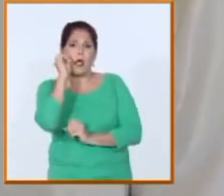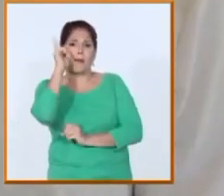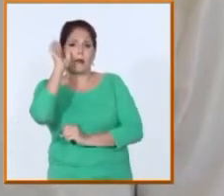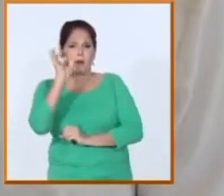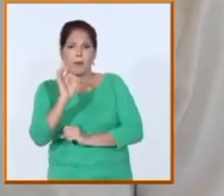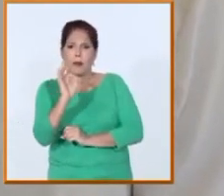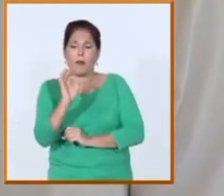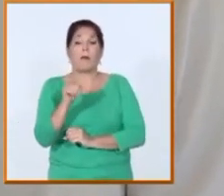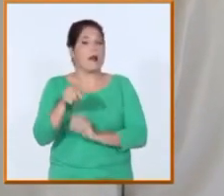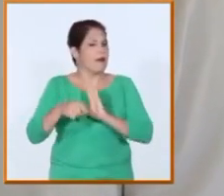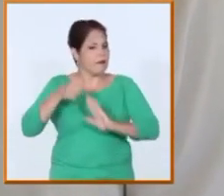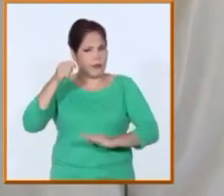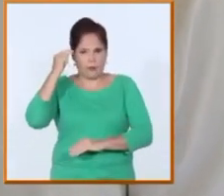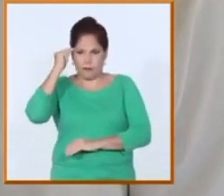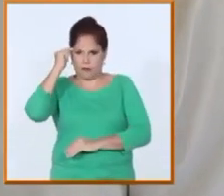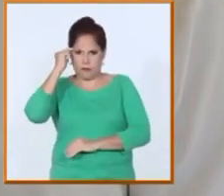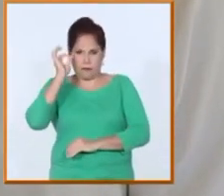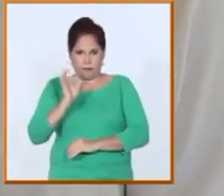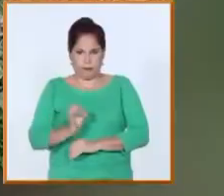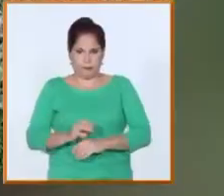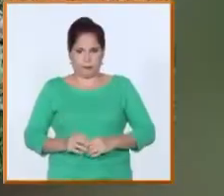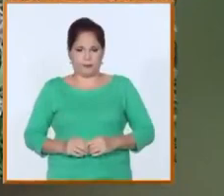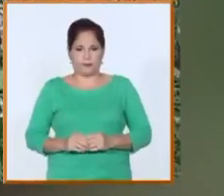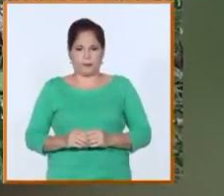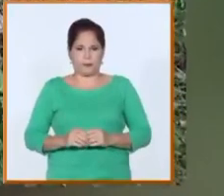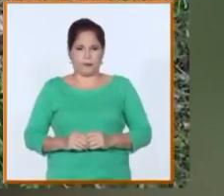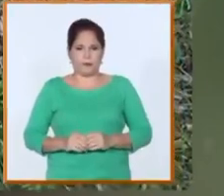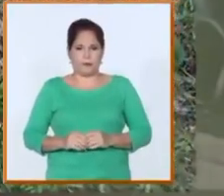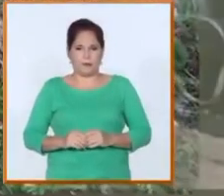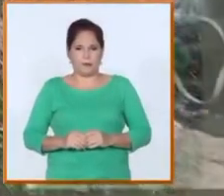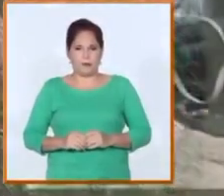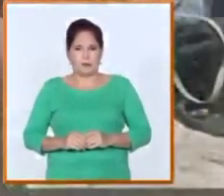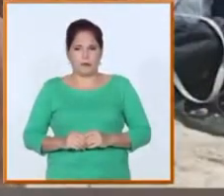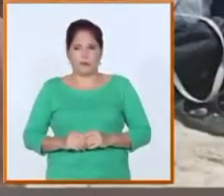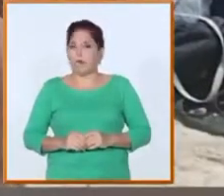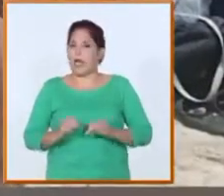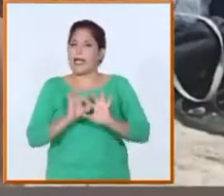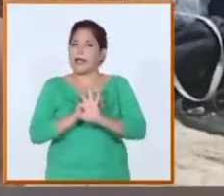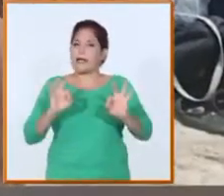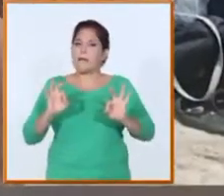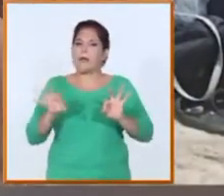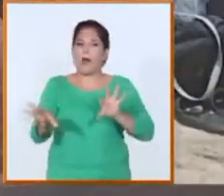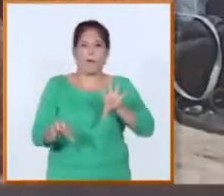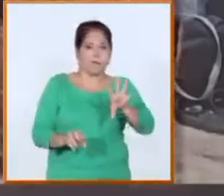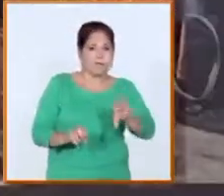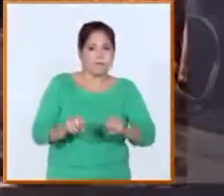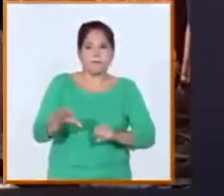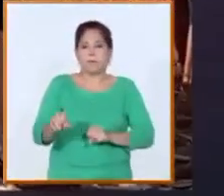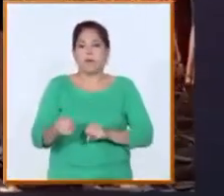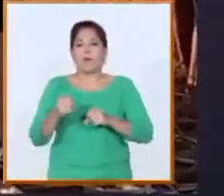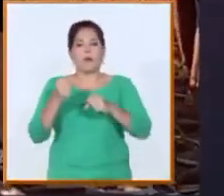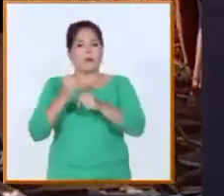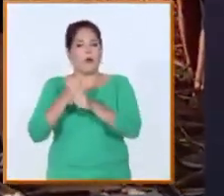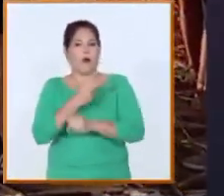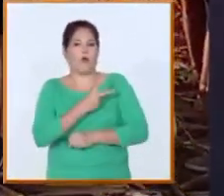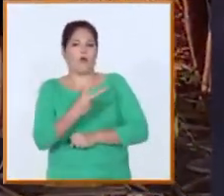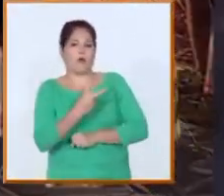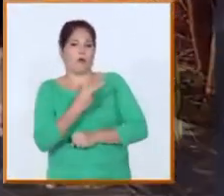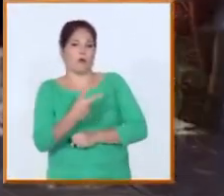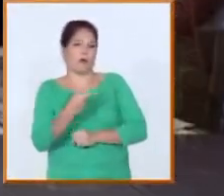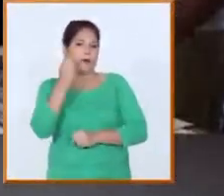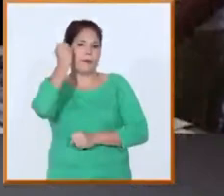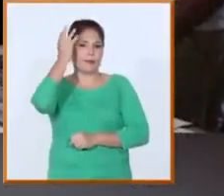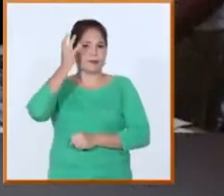que quedaron para siempre marcadas en la vida de nosotros acciones de saneamiento ambiental trabajos productivos y espacios de recreación para